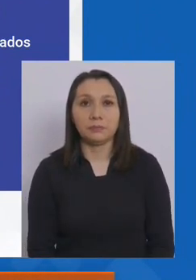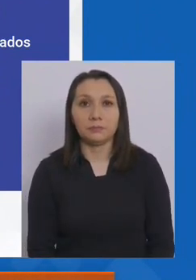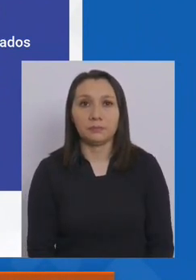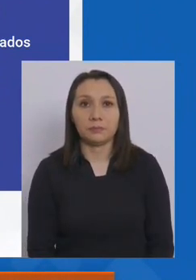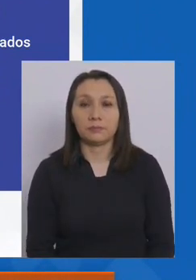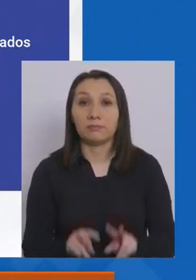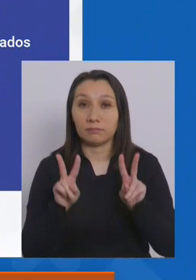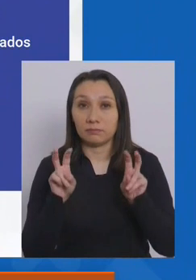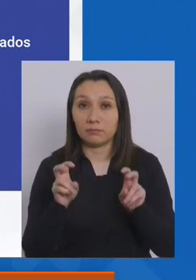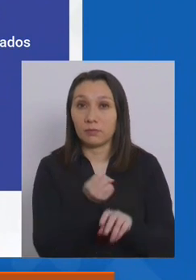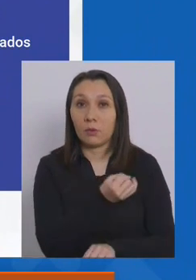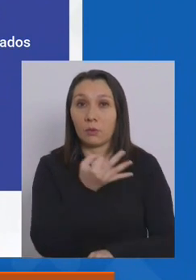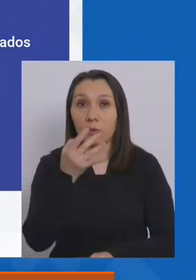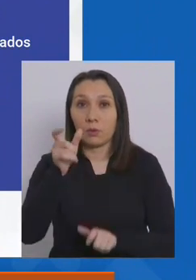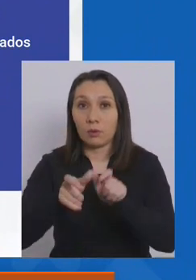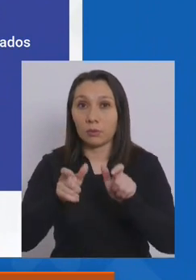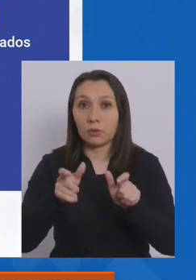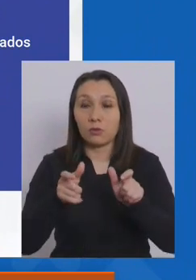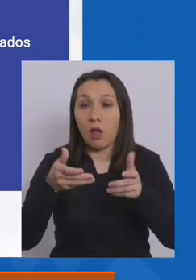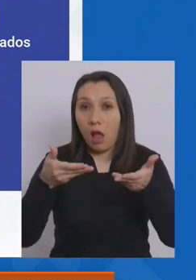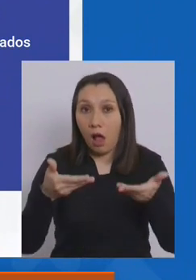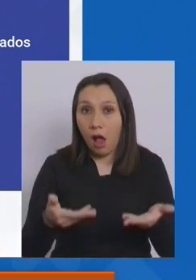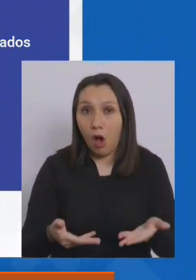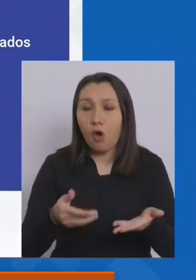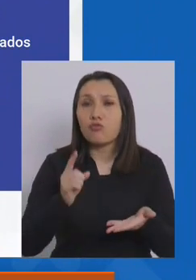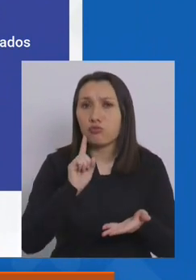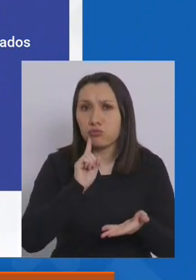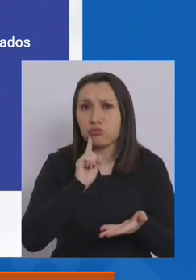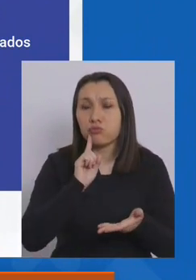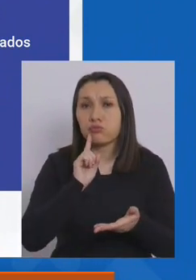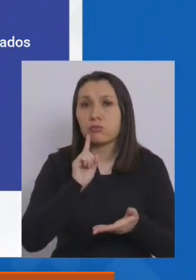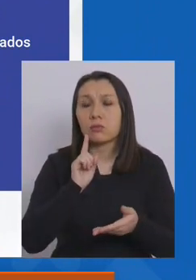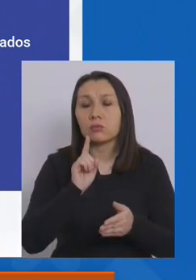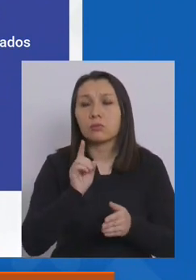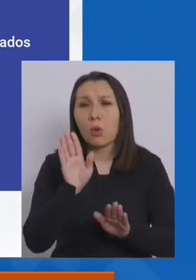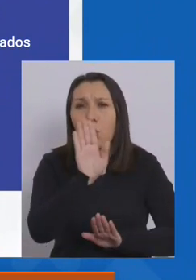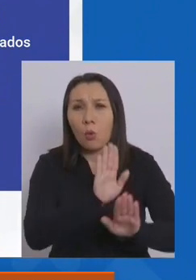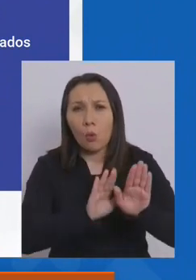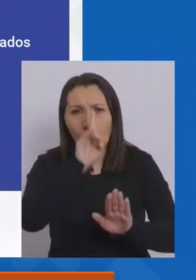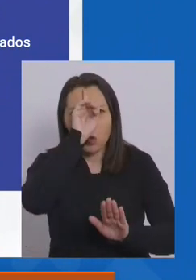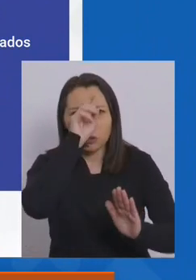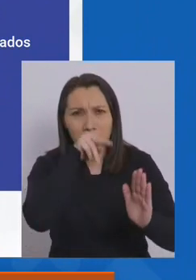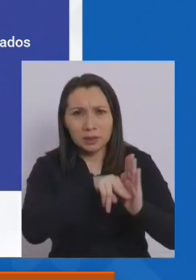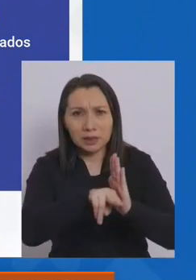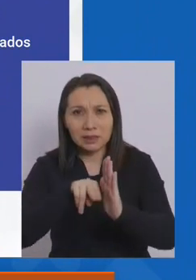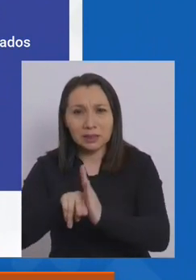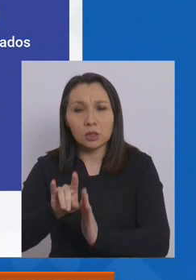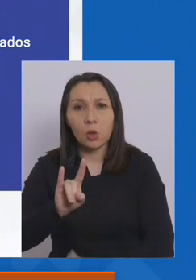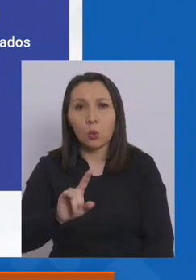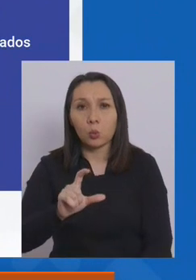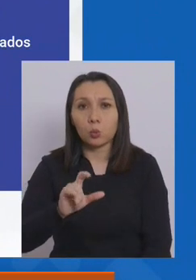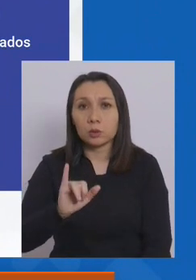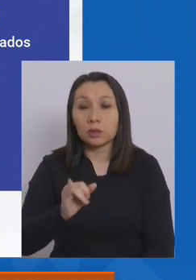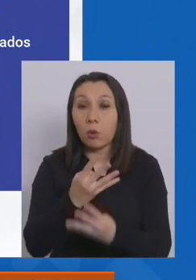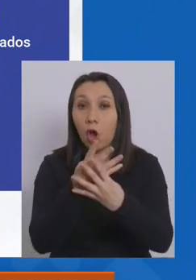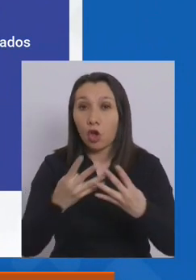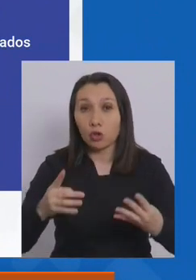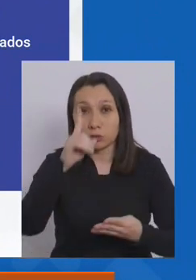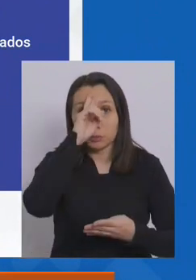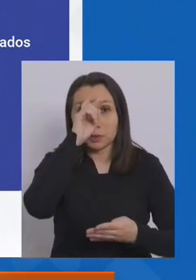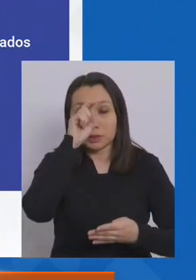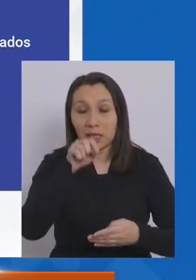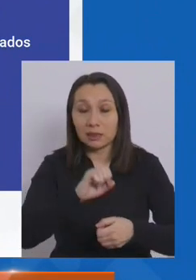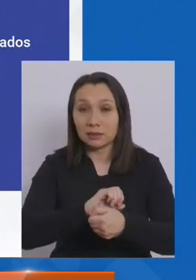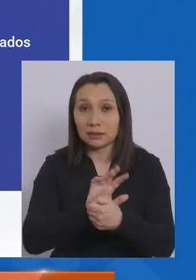En cuanto a la cantidad de personas que al día de hoy se encuentran en unidades de cuidados intensivos, en la red integrada COVID-19,